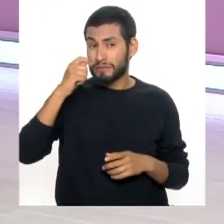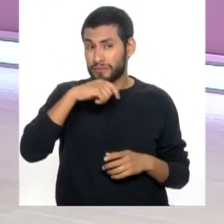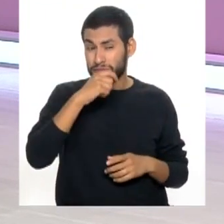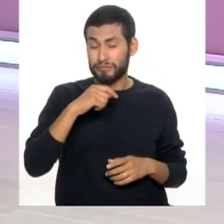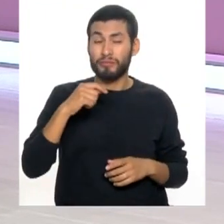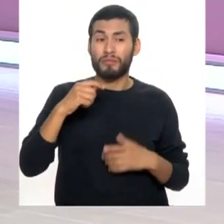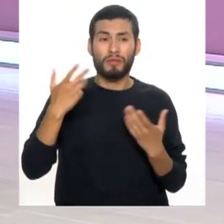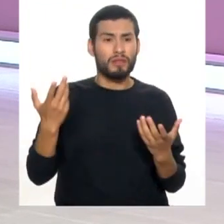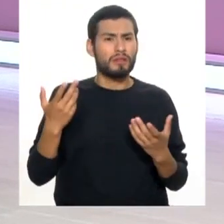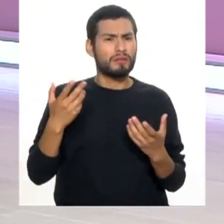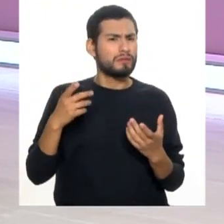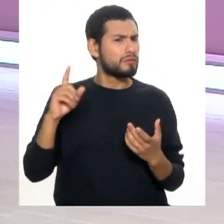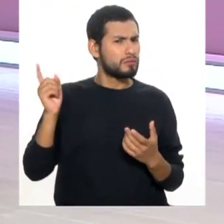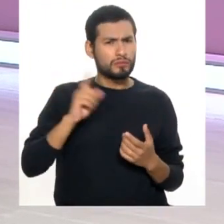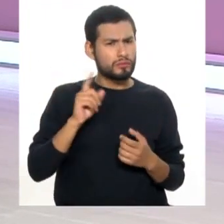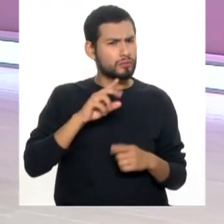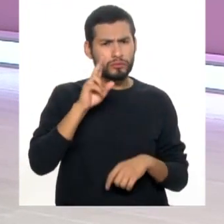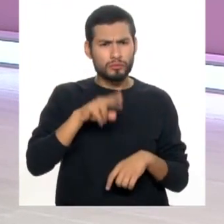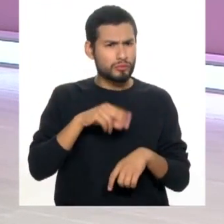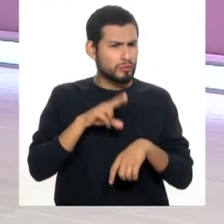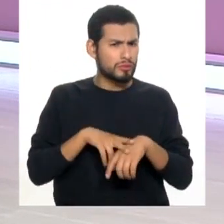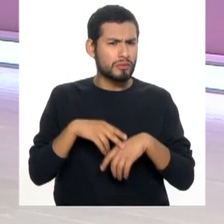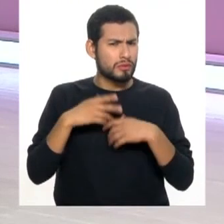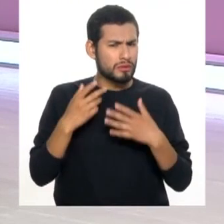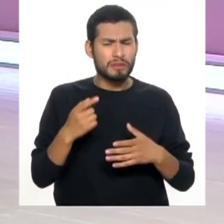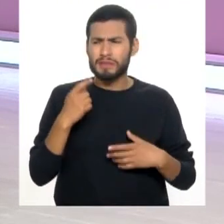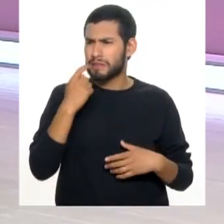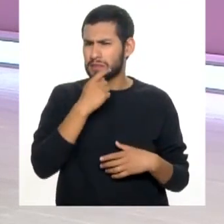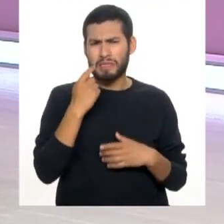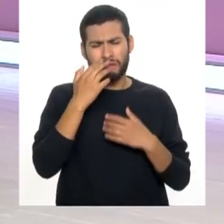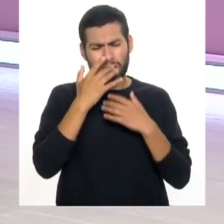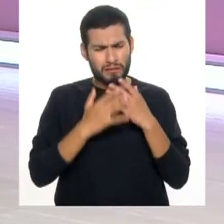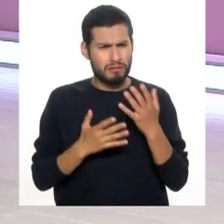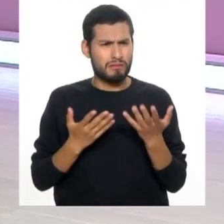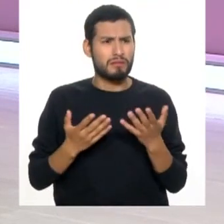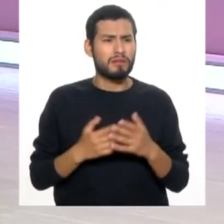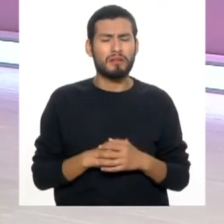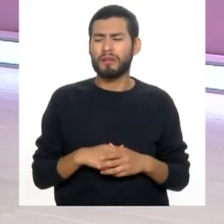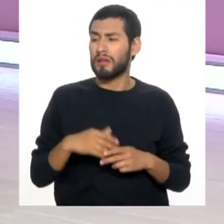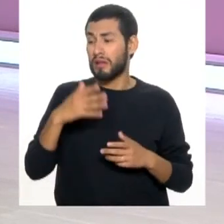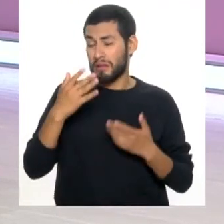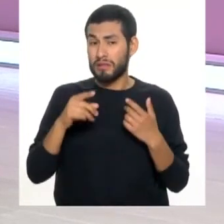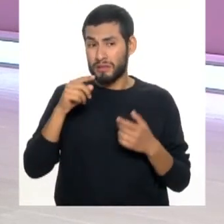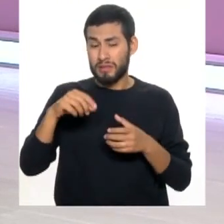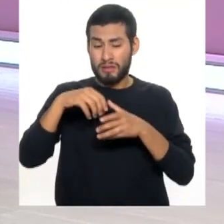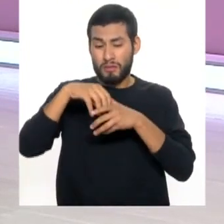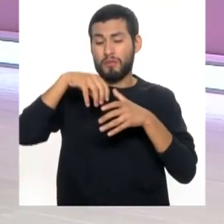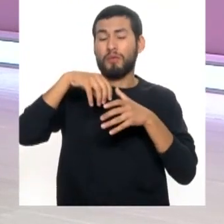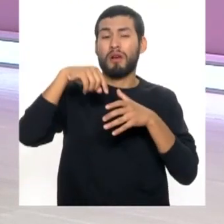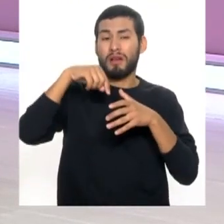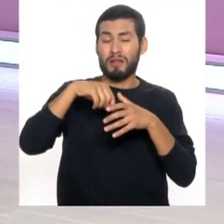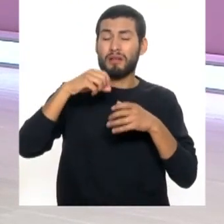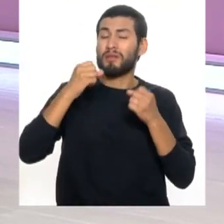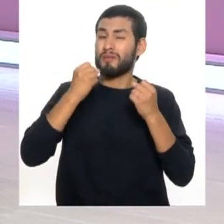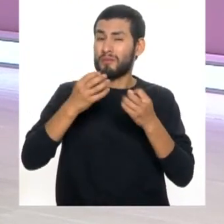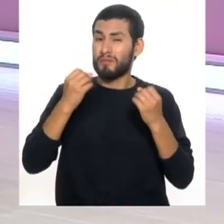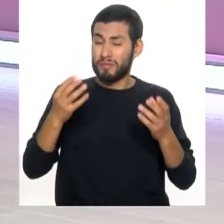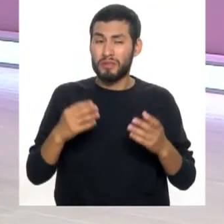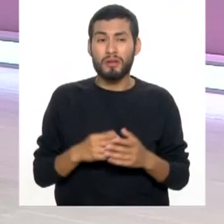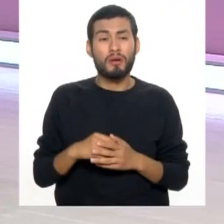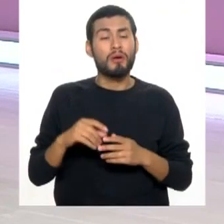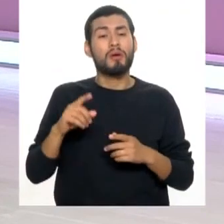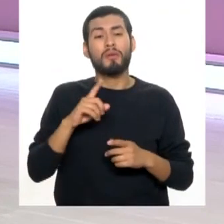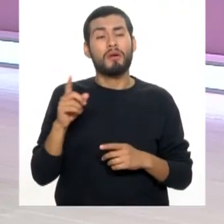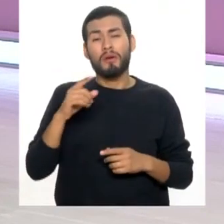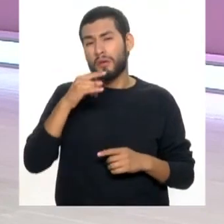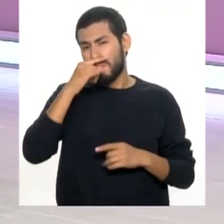como usted dice, no es normal que nuestras encías sangren. Puede deberse a la gingivitis, que es en la mayoría de los casos, pero